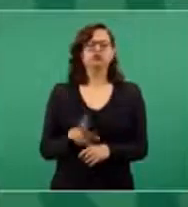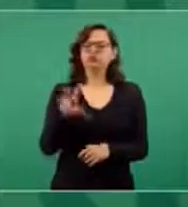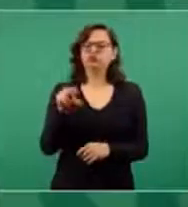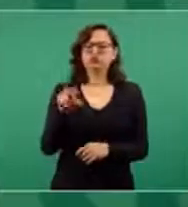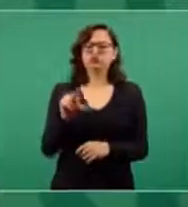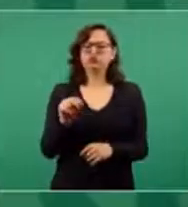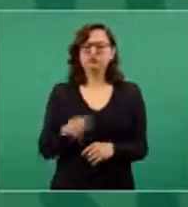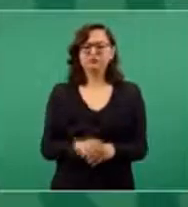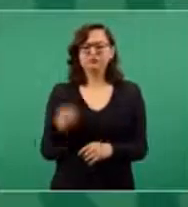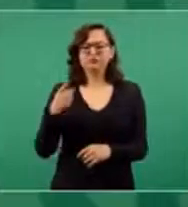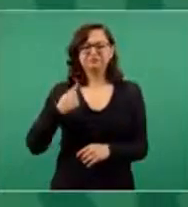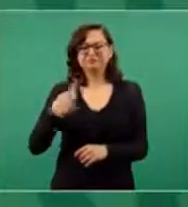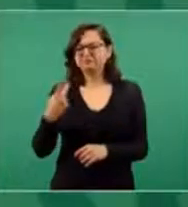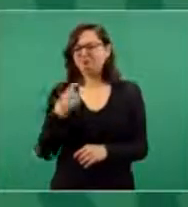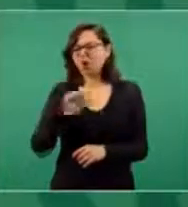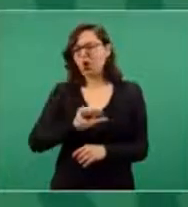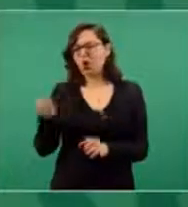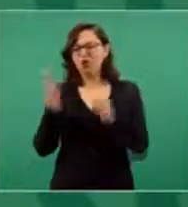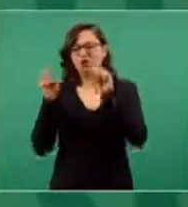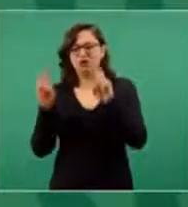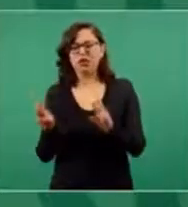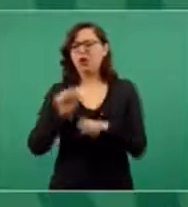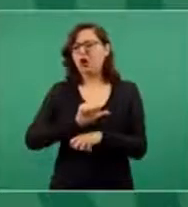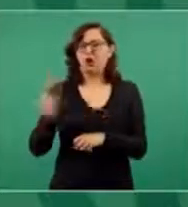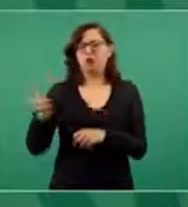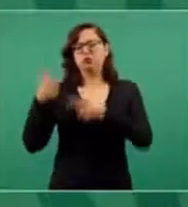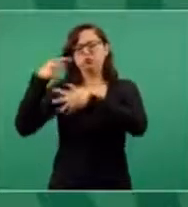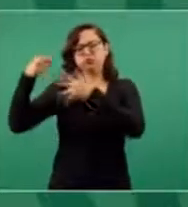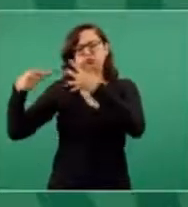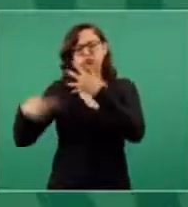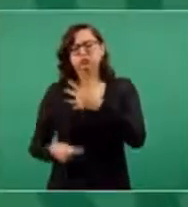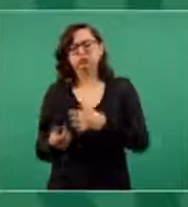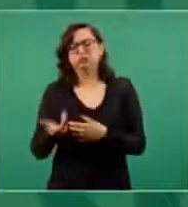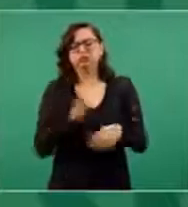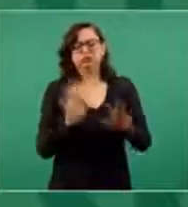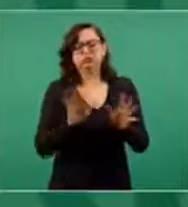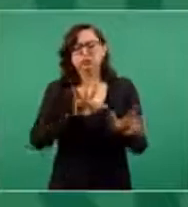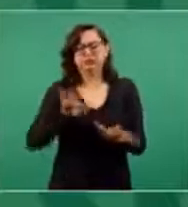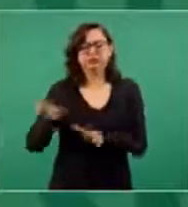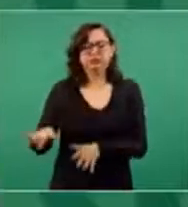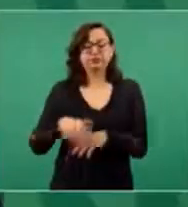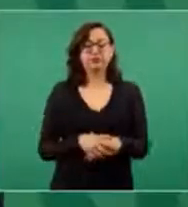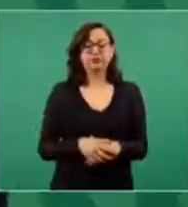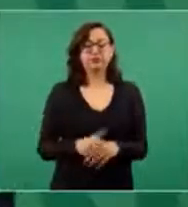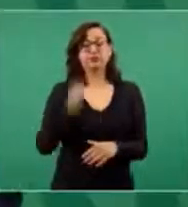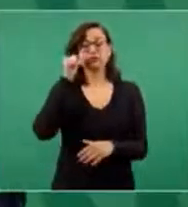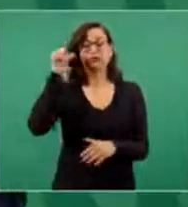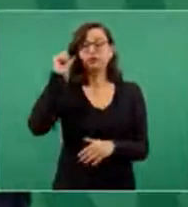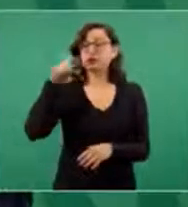aquí y nos llamó la atención. Ya van dos veces